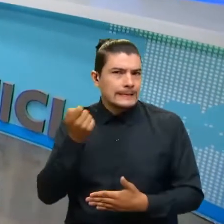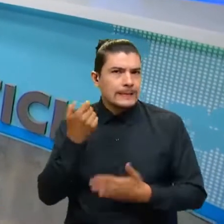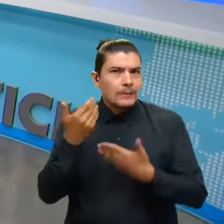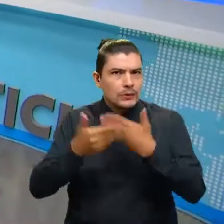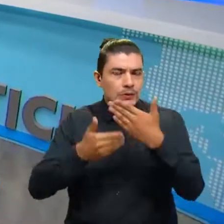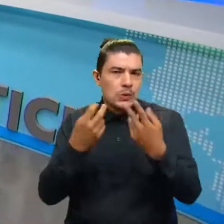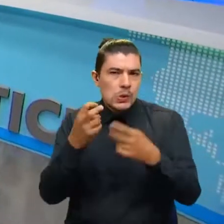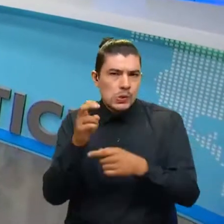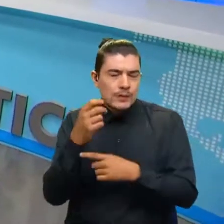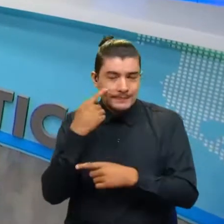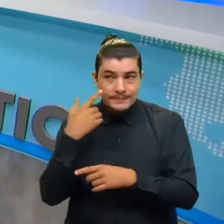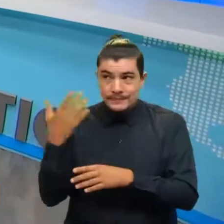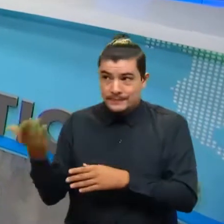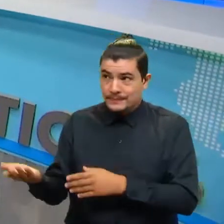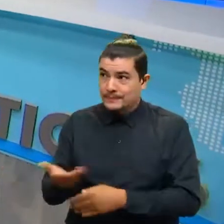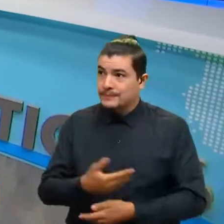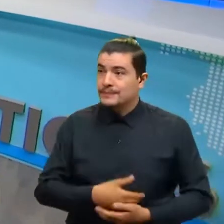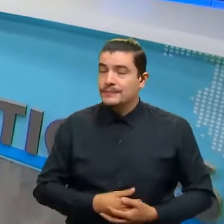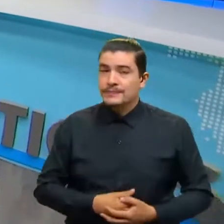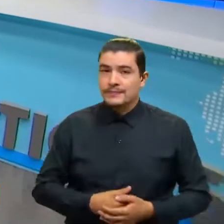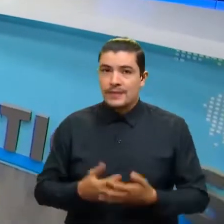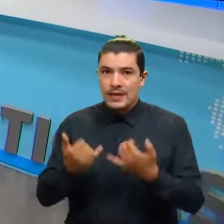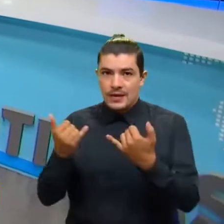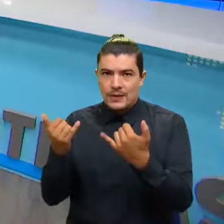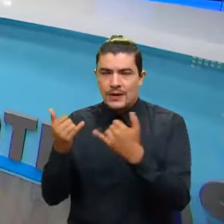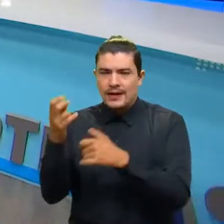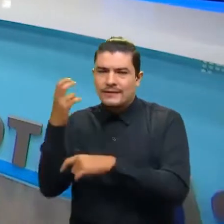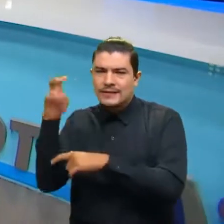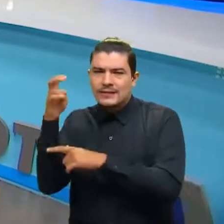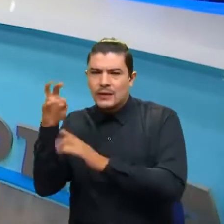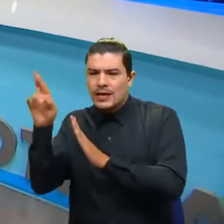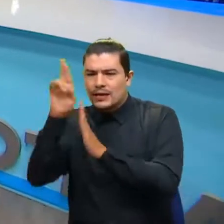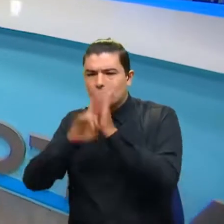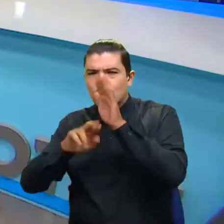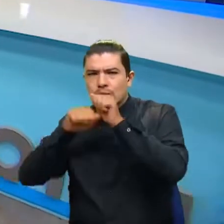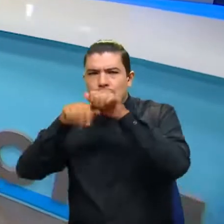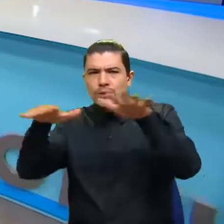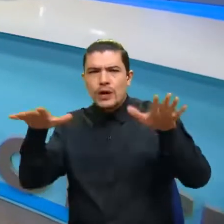tardes. Y por medio de qué resolución dio a conocer la Fiscalía este hecho.